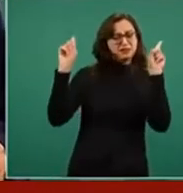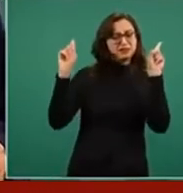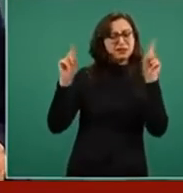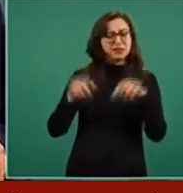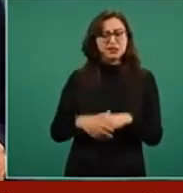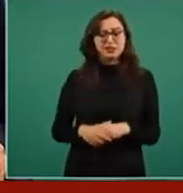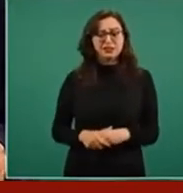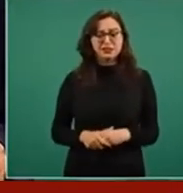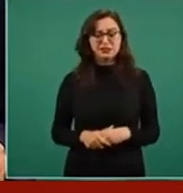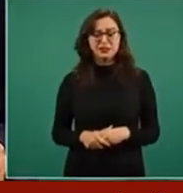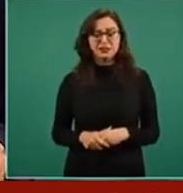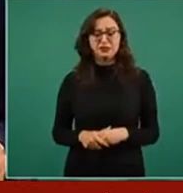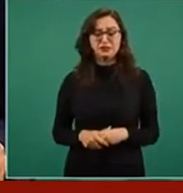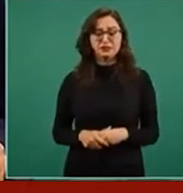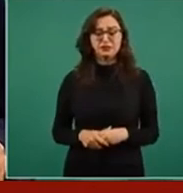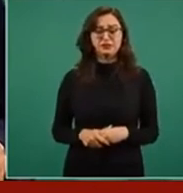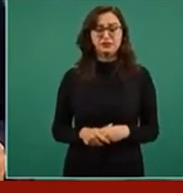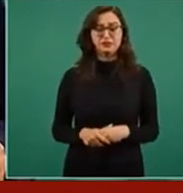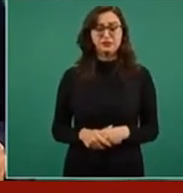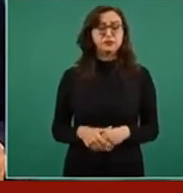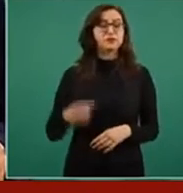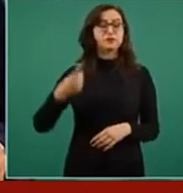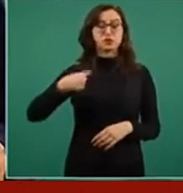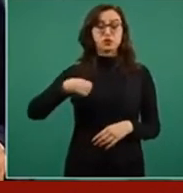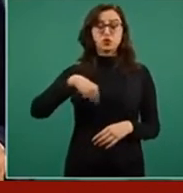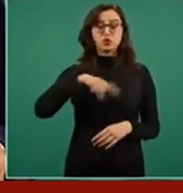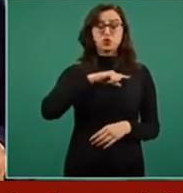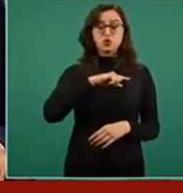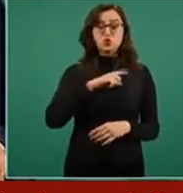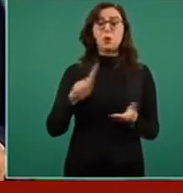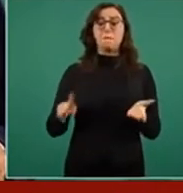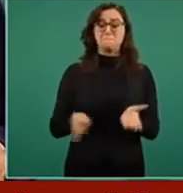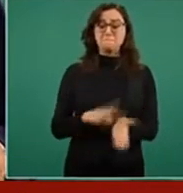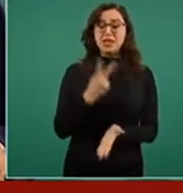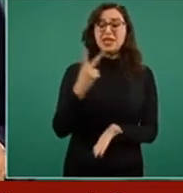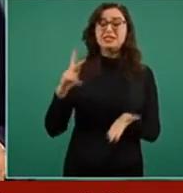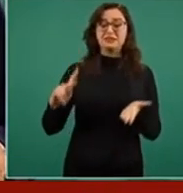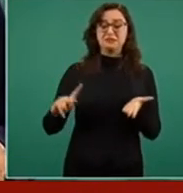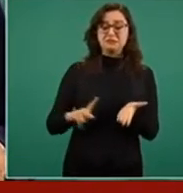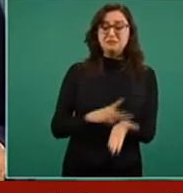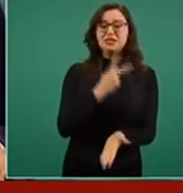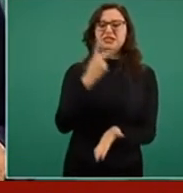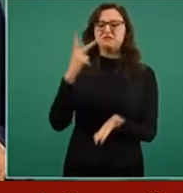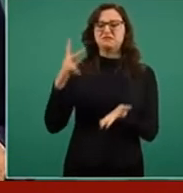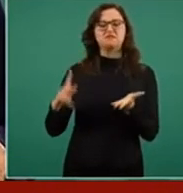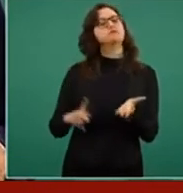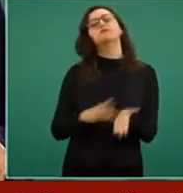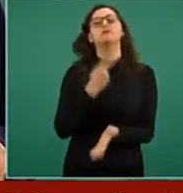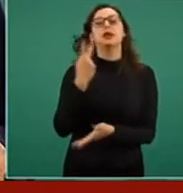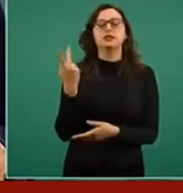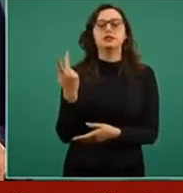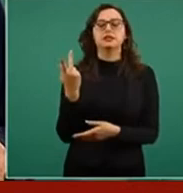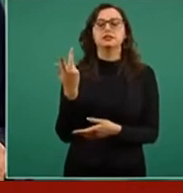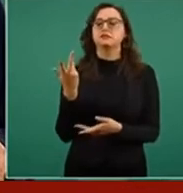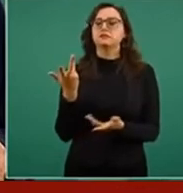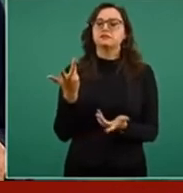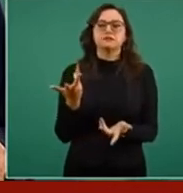venimos de una lucha donde hemos enfrentado siempre las prácticas